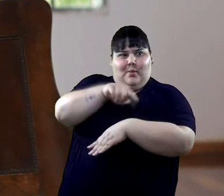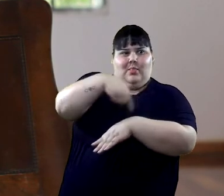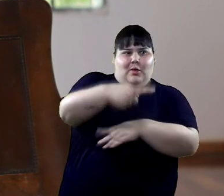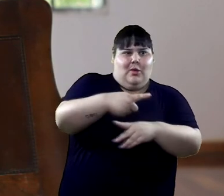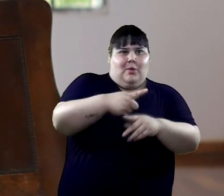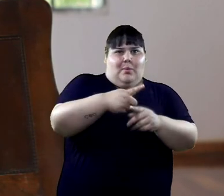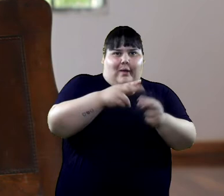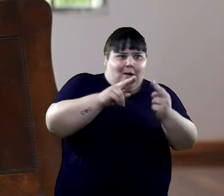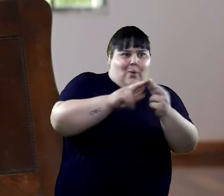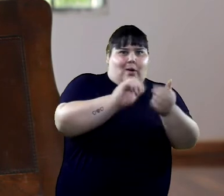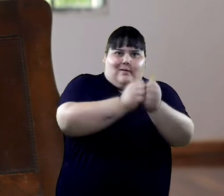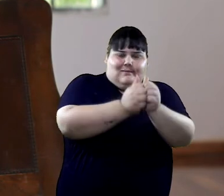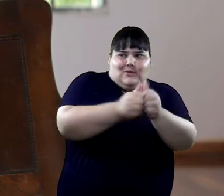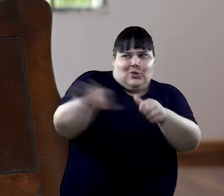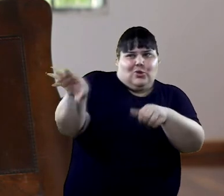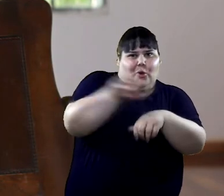un encuentro.